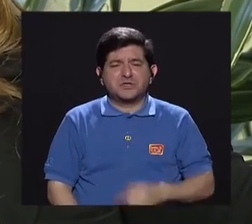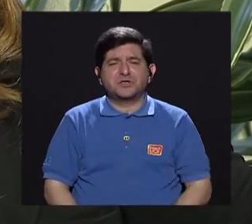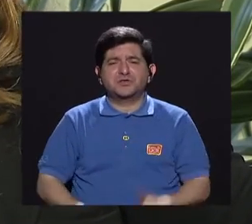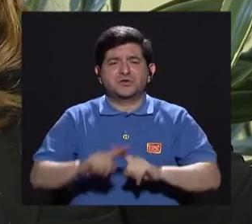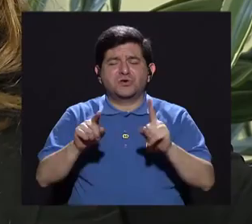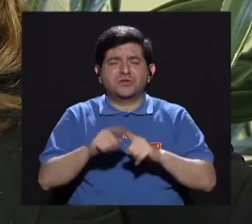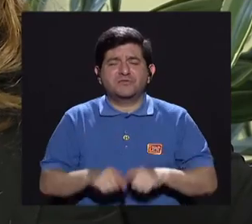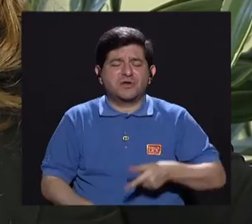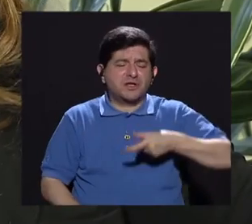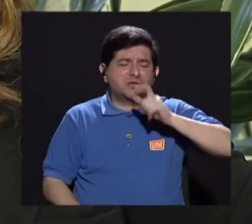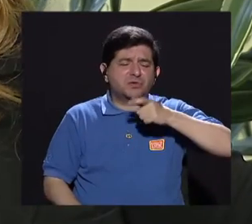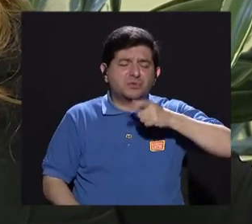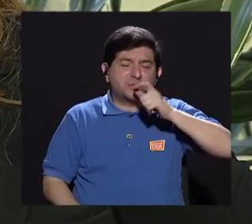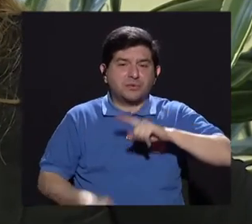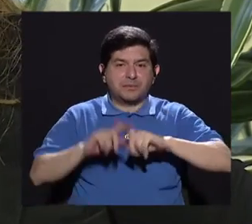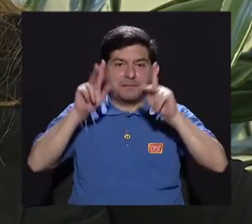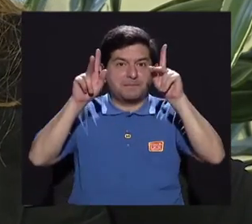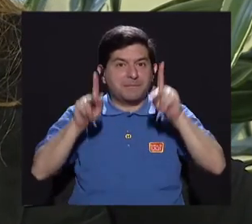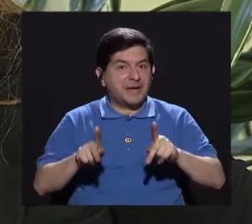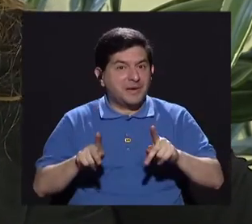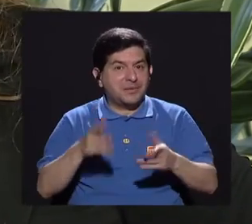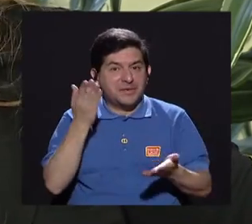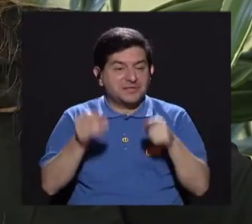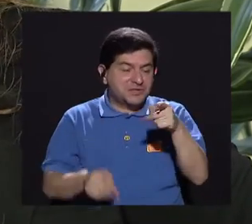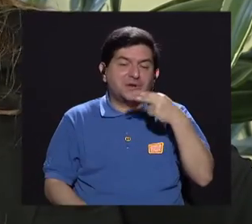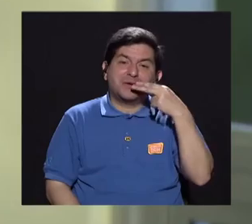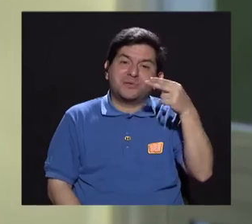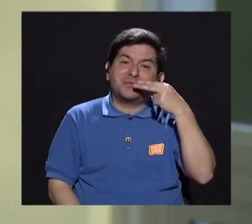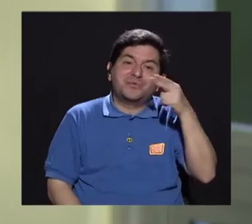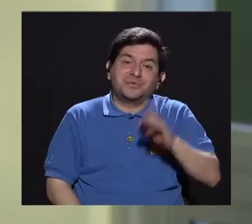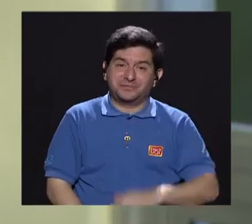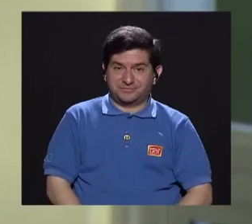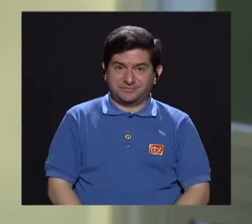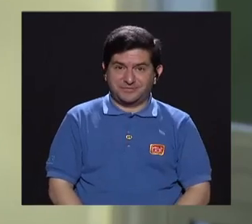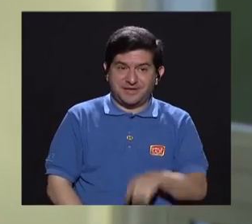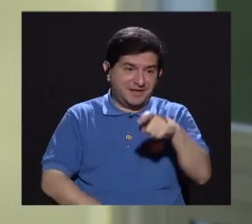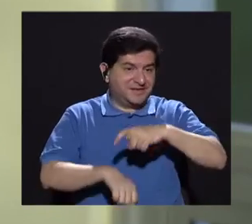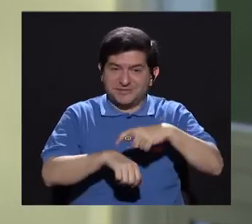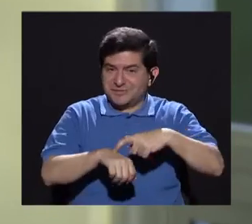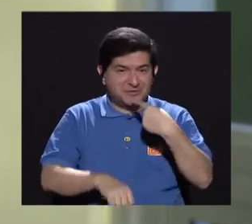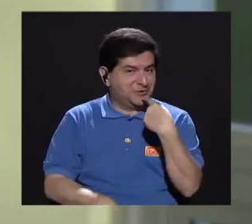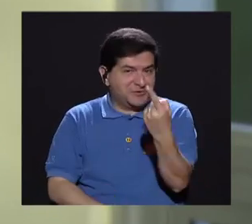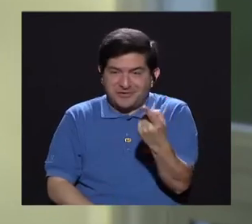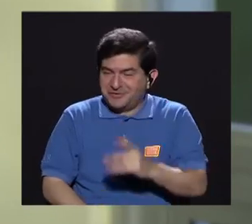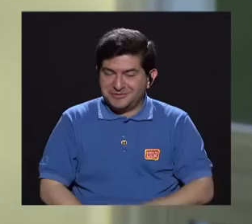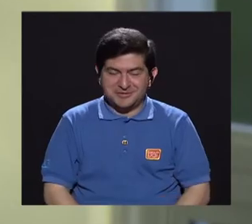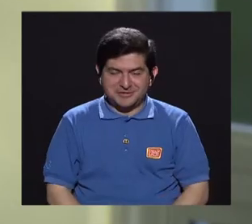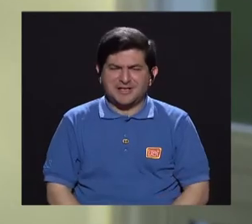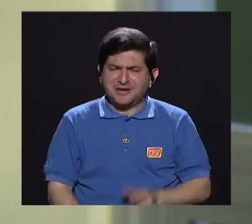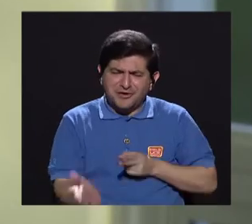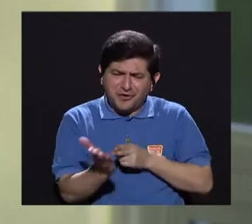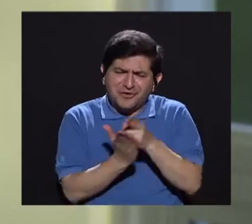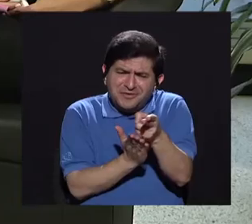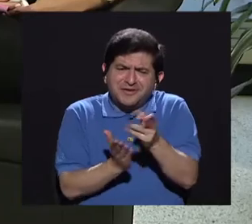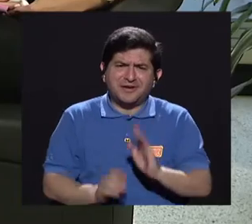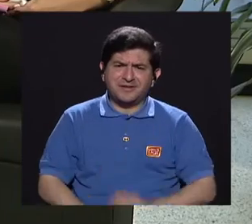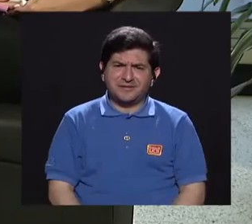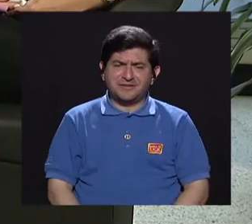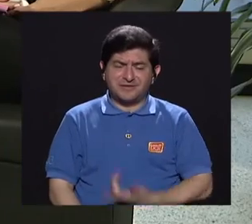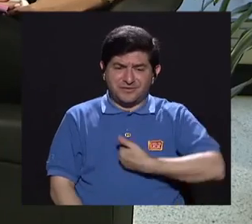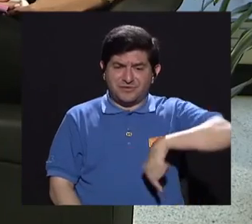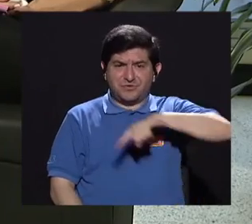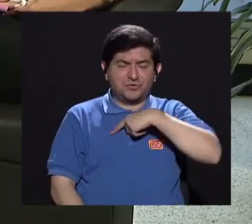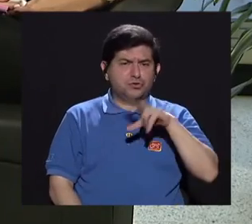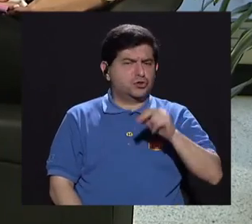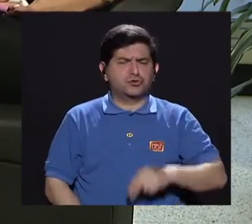las jarabes y no se me quita, doctora, pero resulta que el paciente es tabaquista y no lo dice, entonces ser sinceros, sea, nosotros